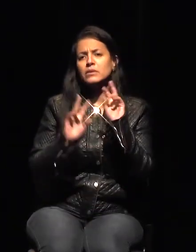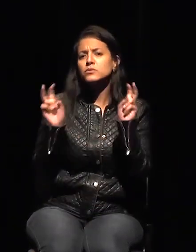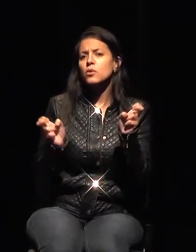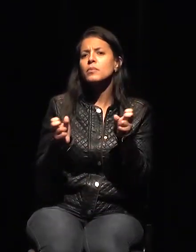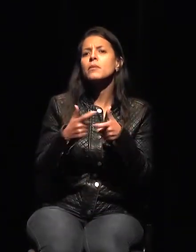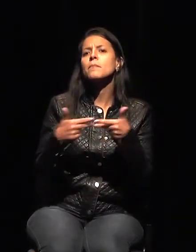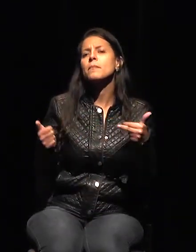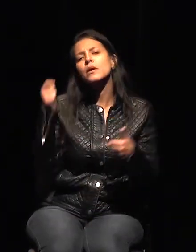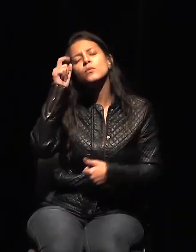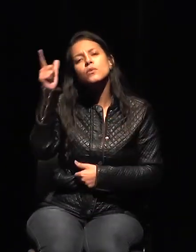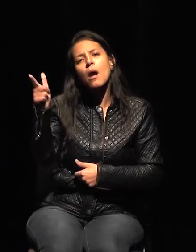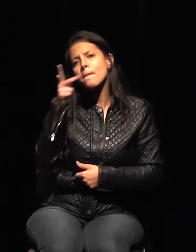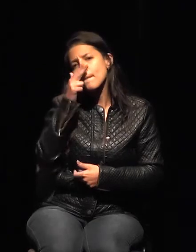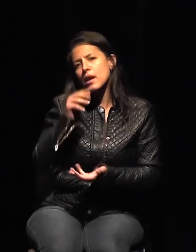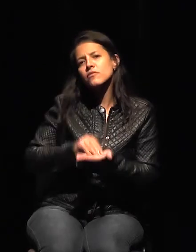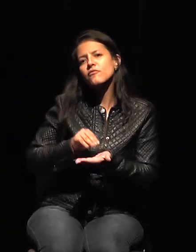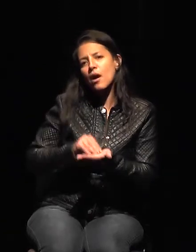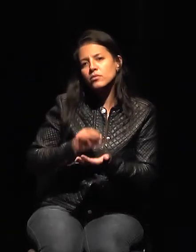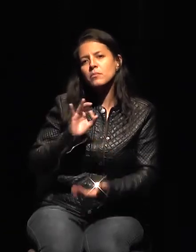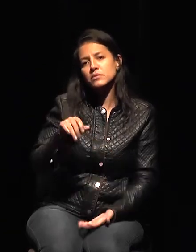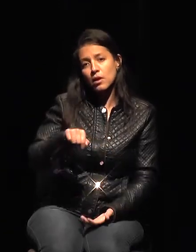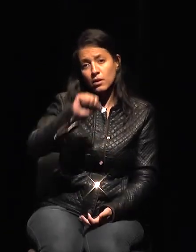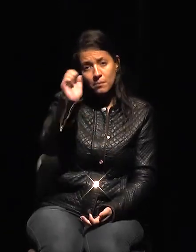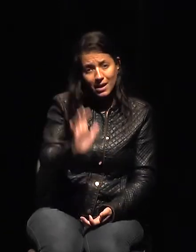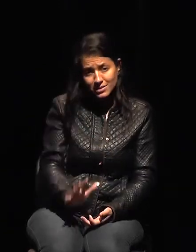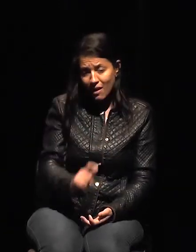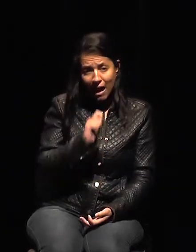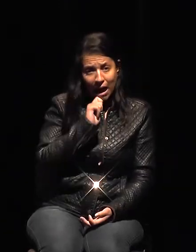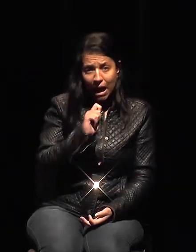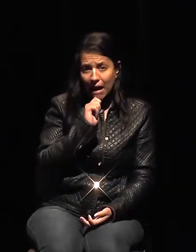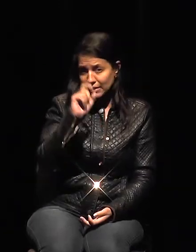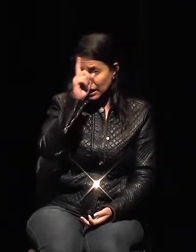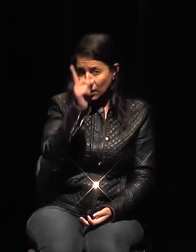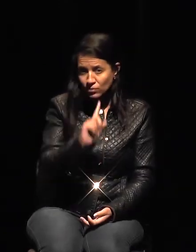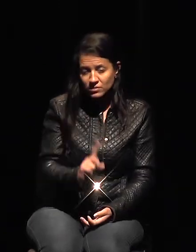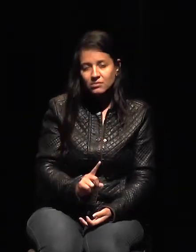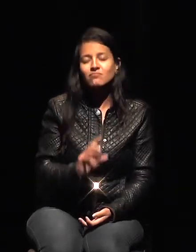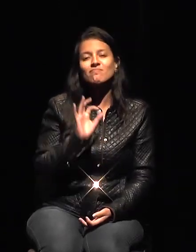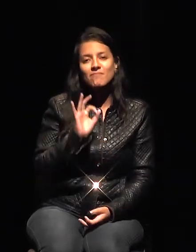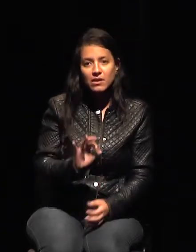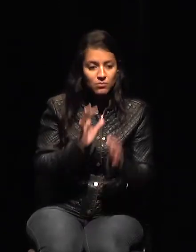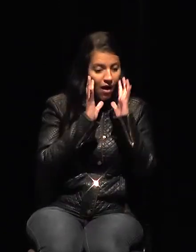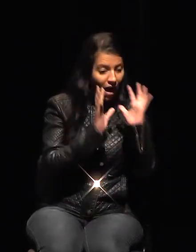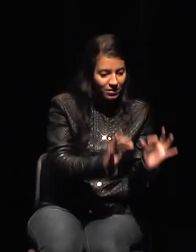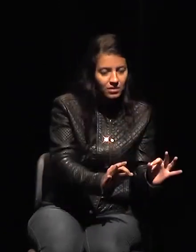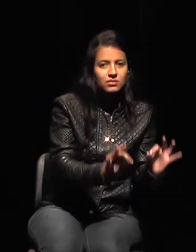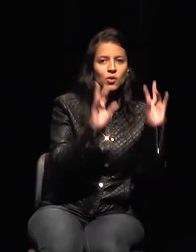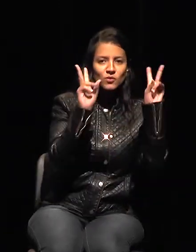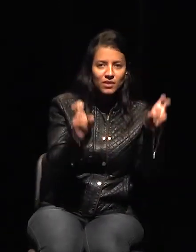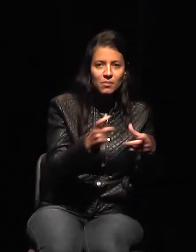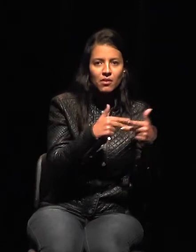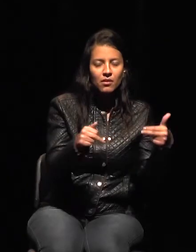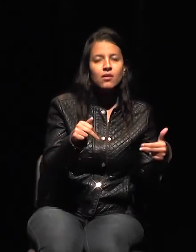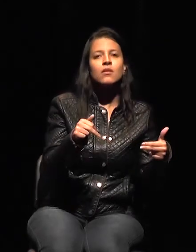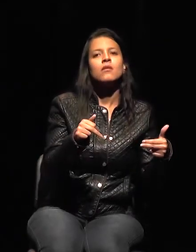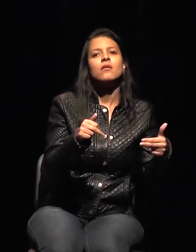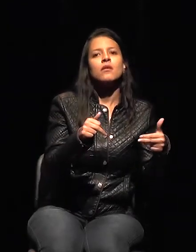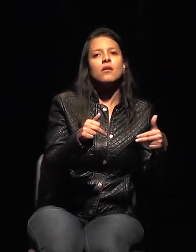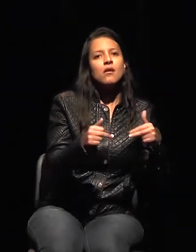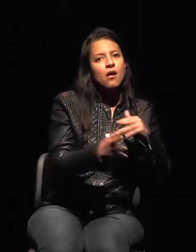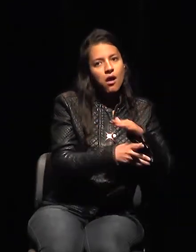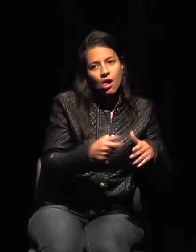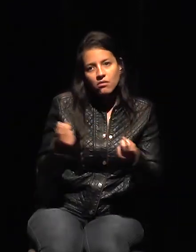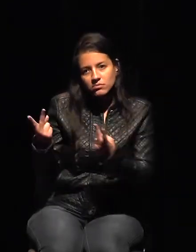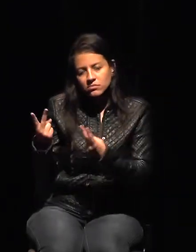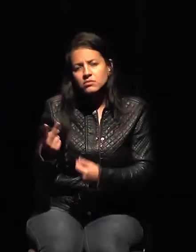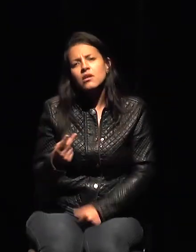se nota es que el Estado brasileño todavía no se ha fijado en ese tema. Y es un tema, una pregunta bastante directa. En tu opinión, ¿cuál sería el paso